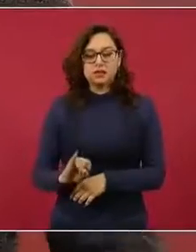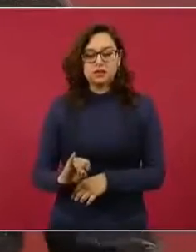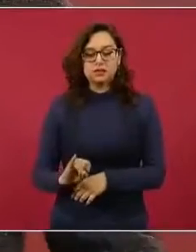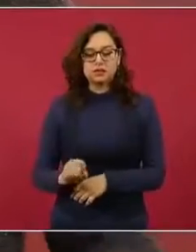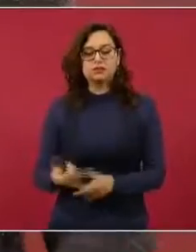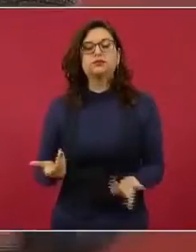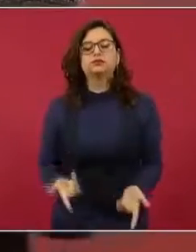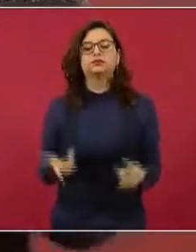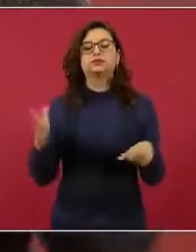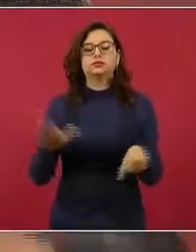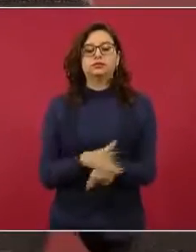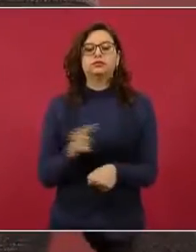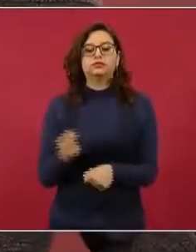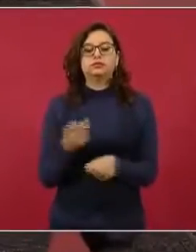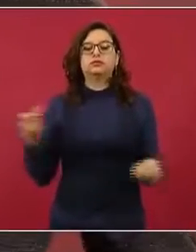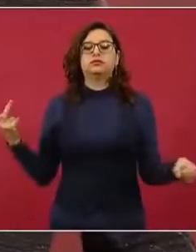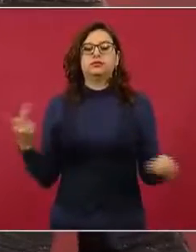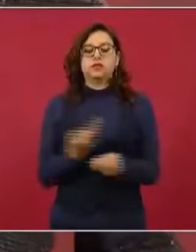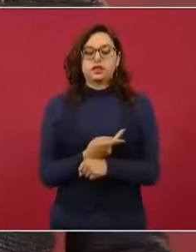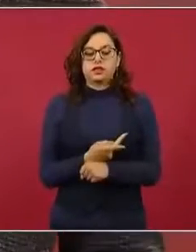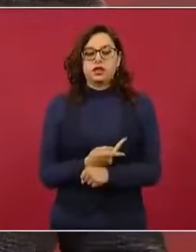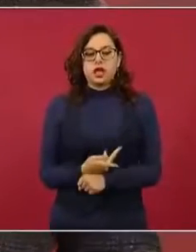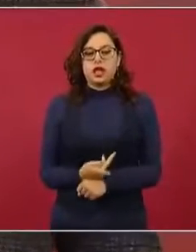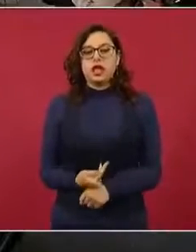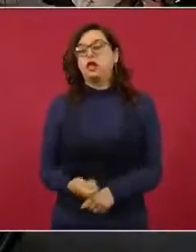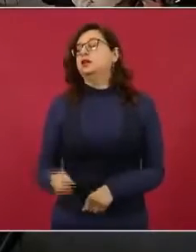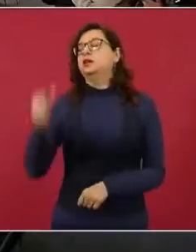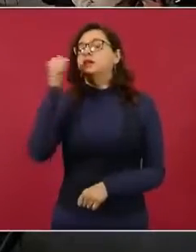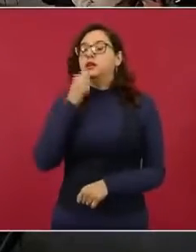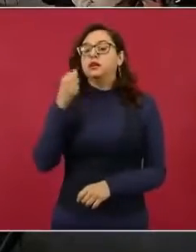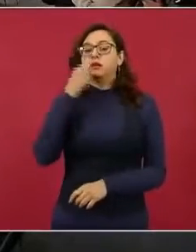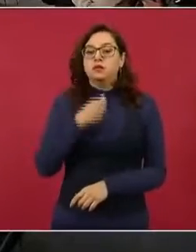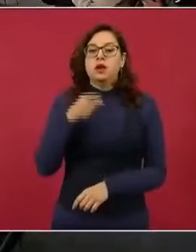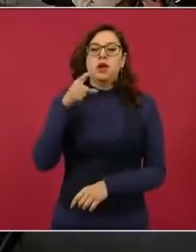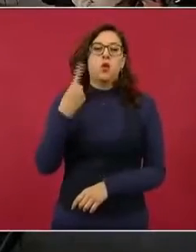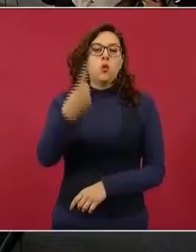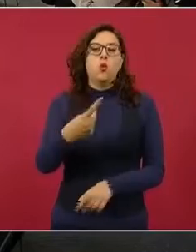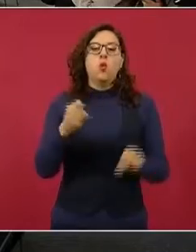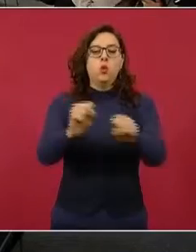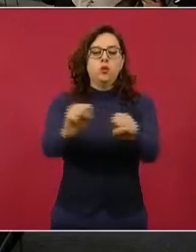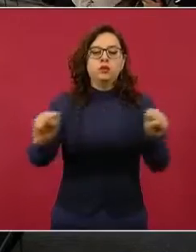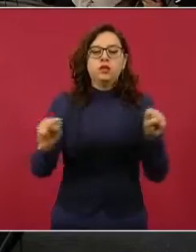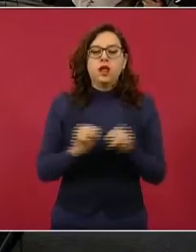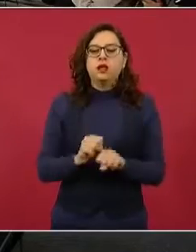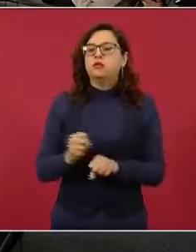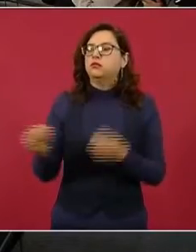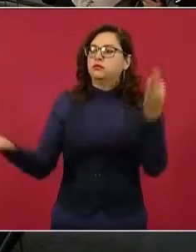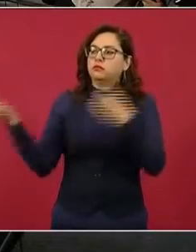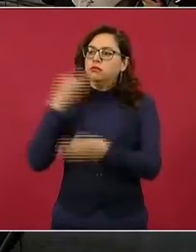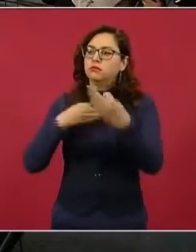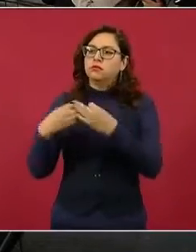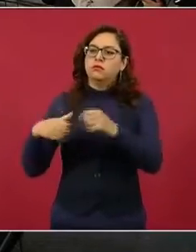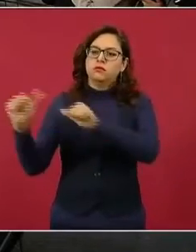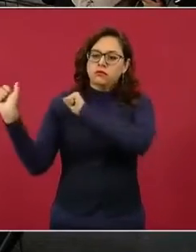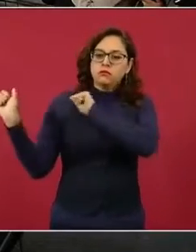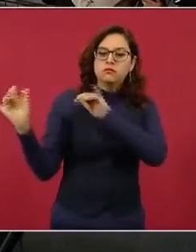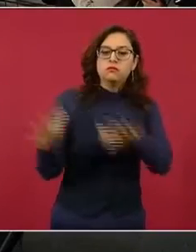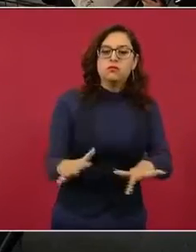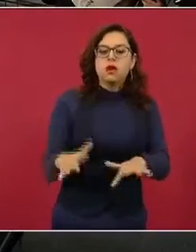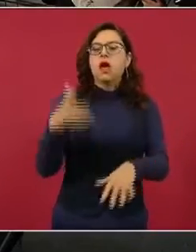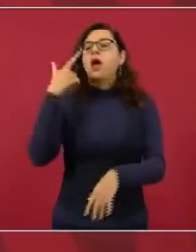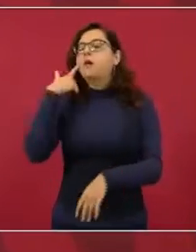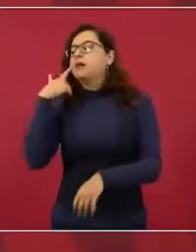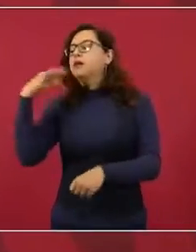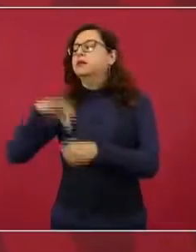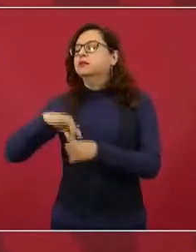y tenían hasta que mostrar su identificación, su ficha